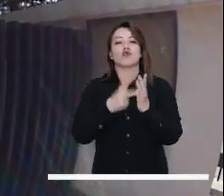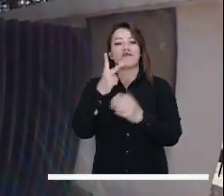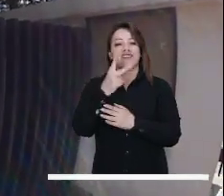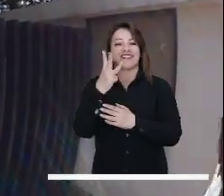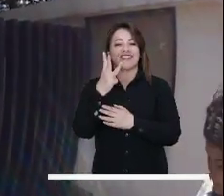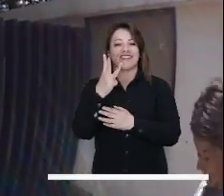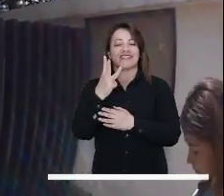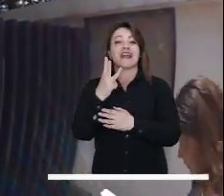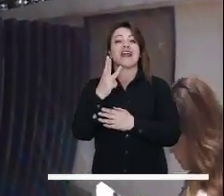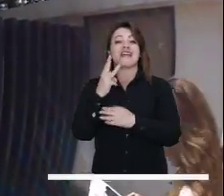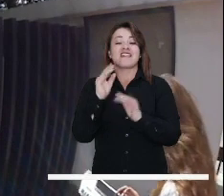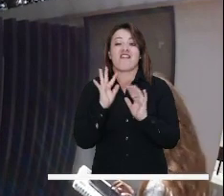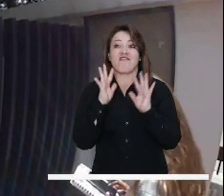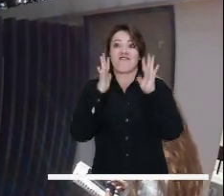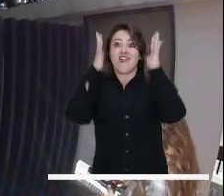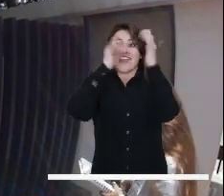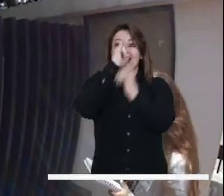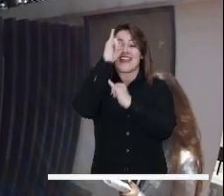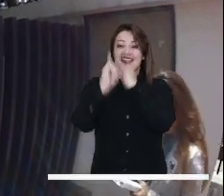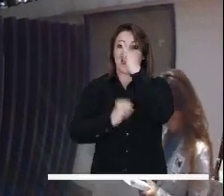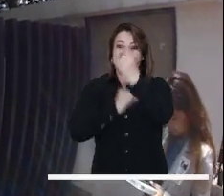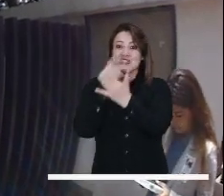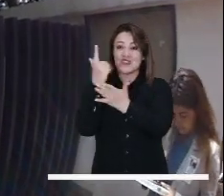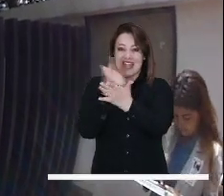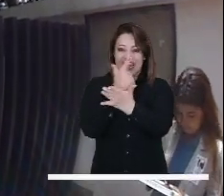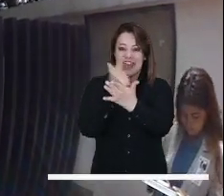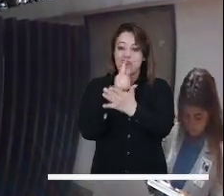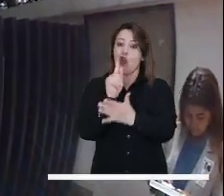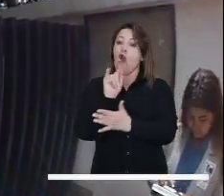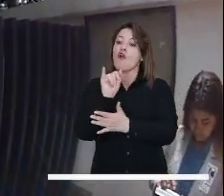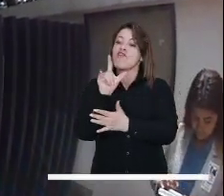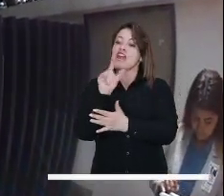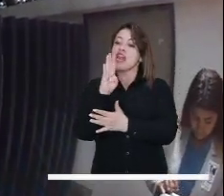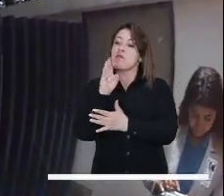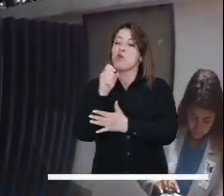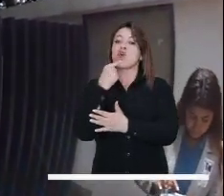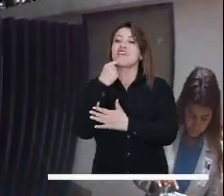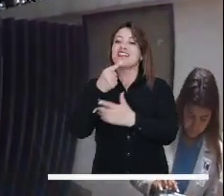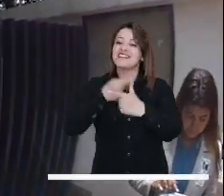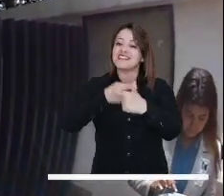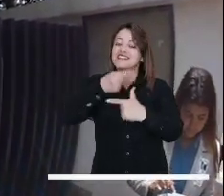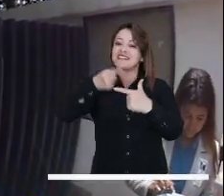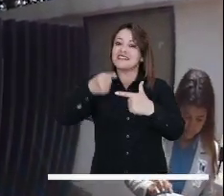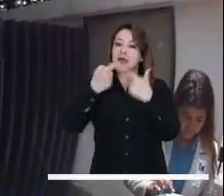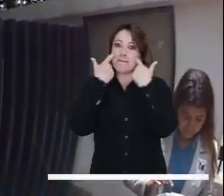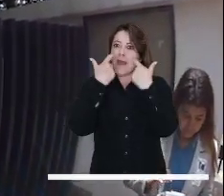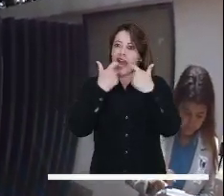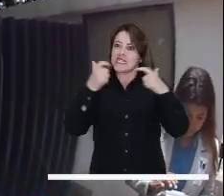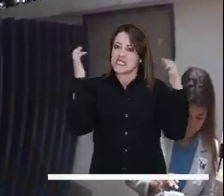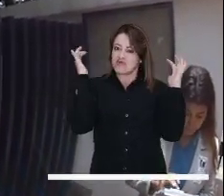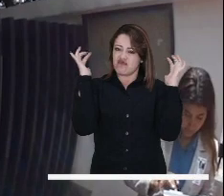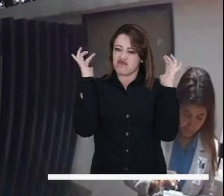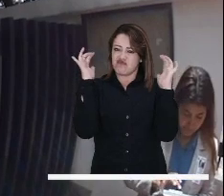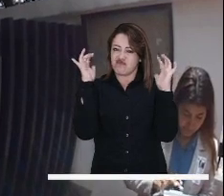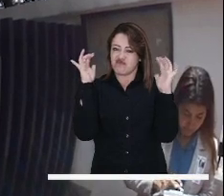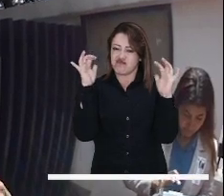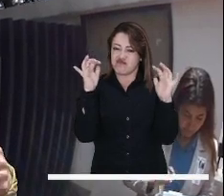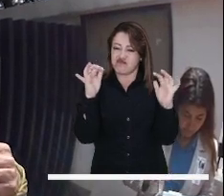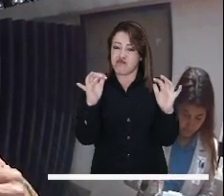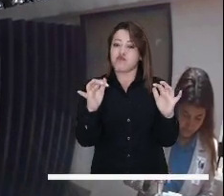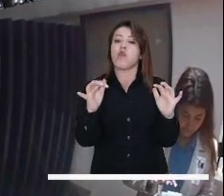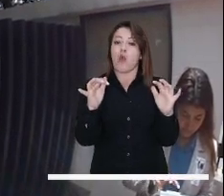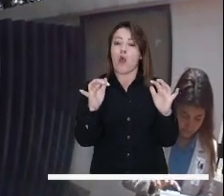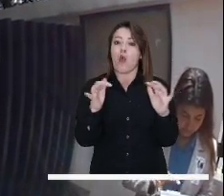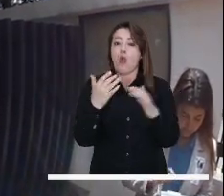2023, la Feria Internacional del Libro, que dicen, según los datos estadísticos, fue la más